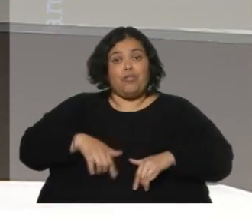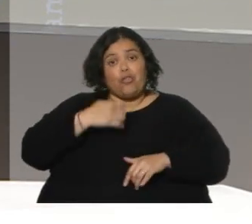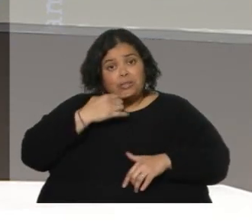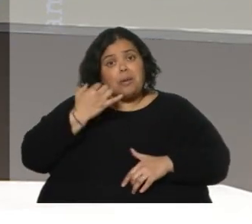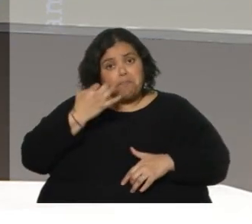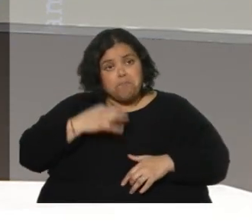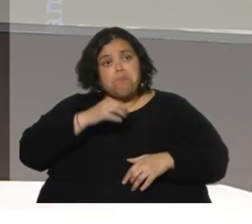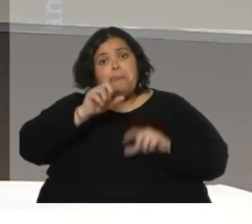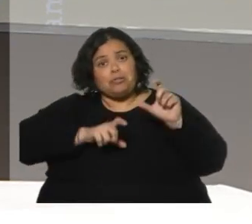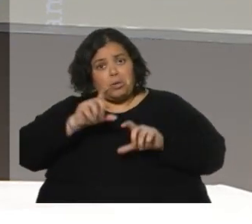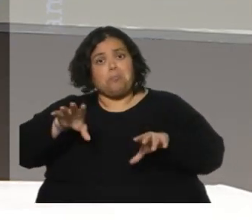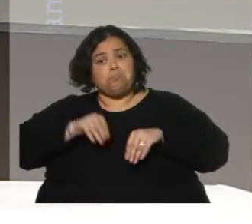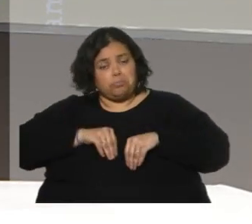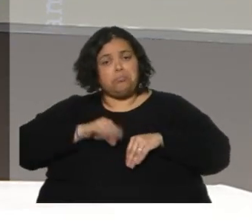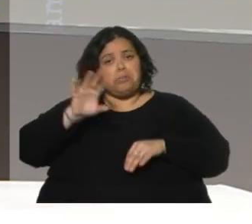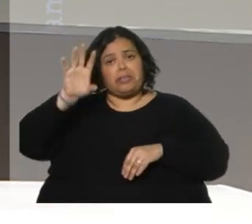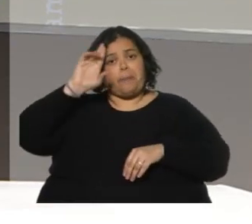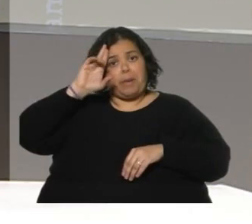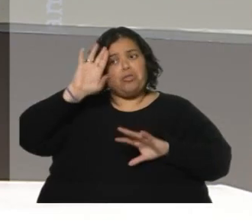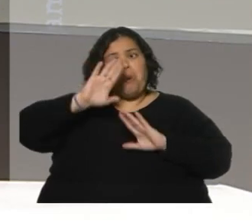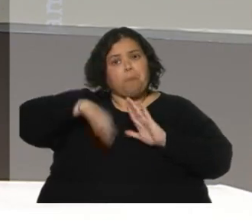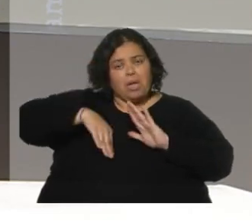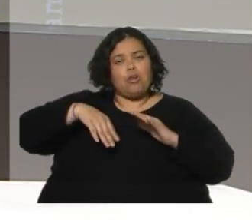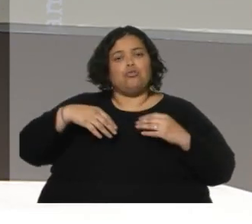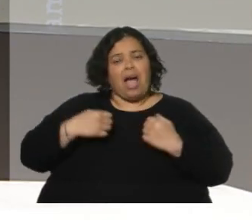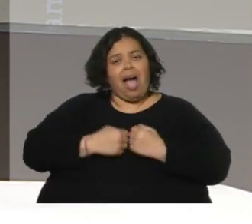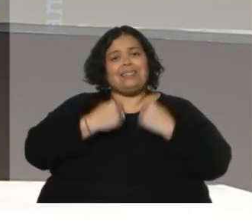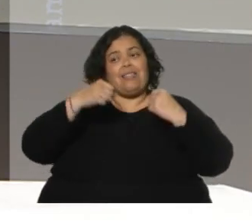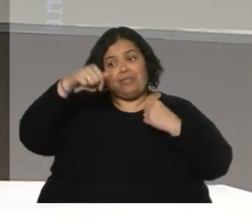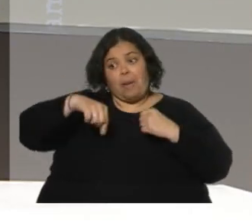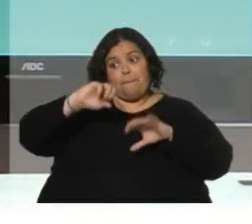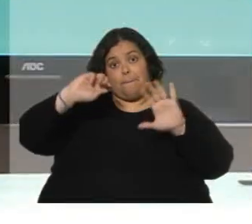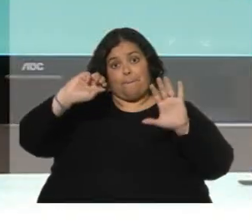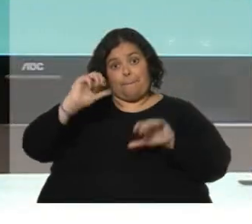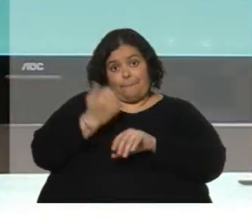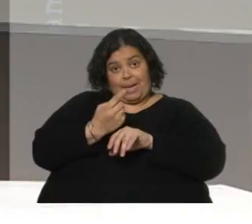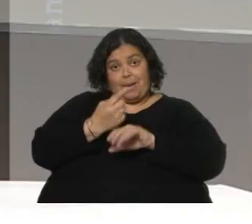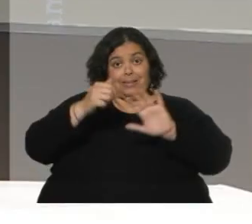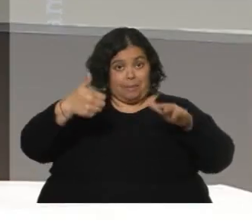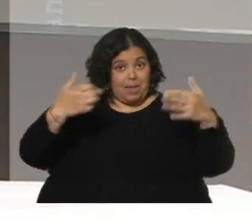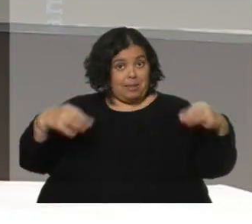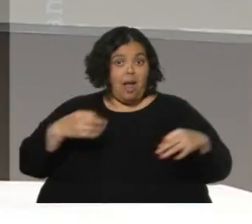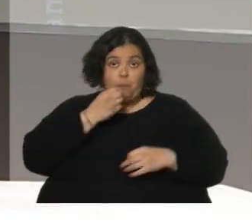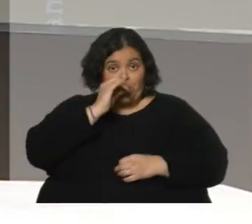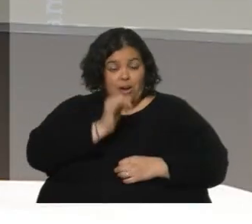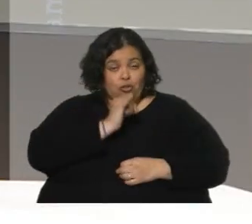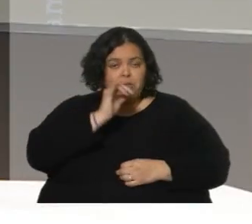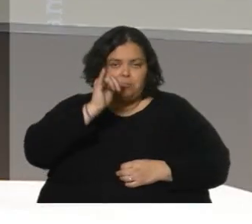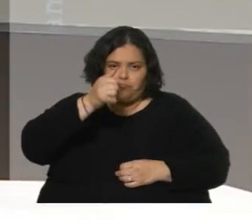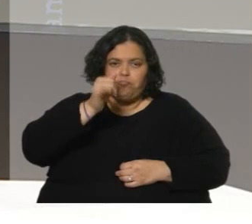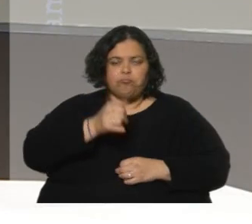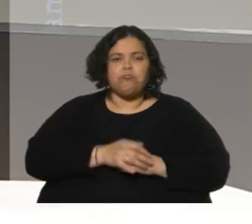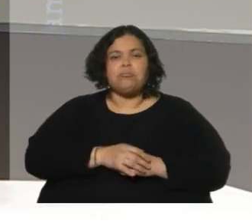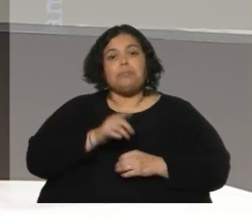eso ha permitido de alguna manera bajar la siniestralidad en el primer semestre desde que se está trabajando Buena noticia. Sí, buena noticia. Un poco lo que